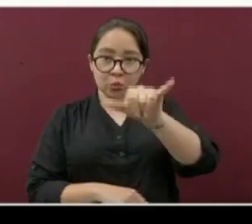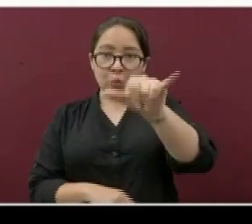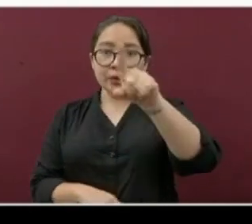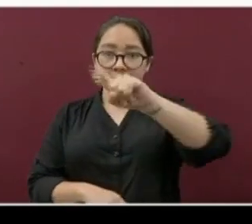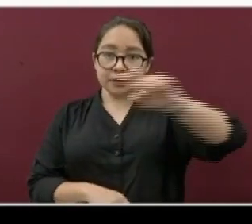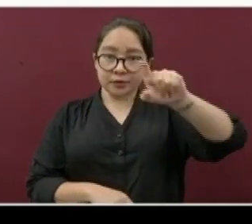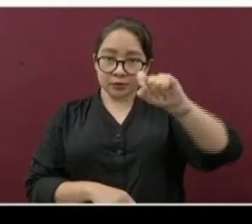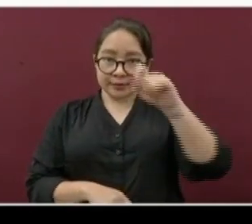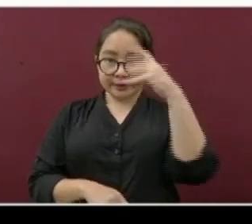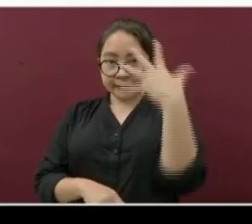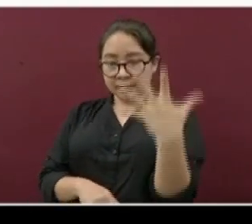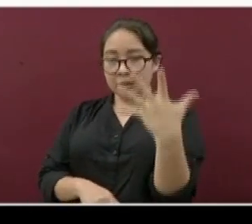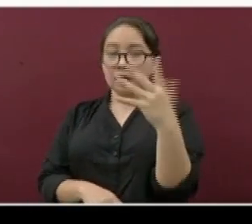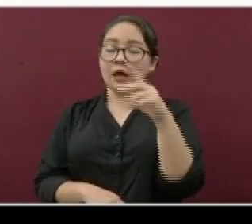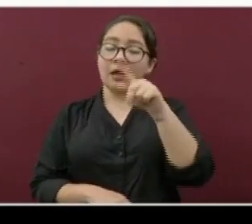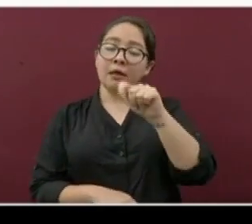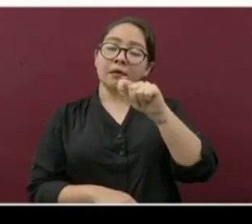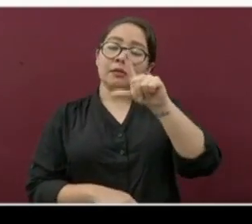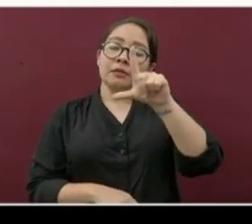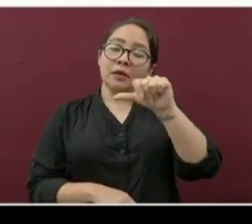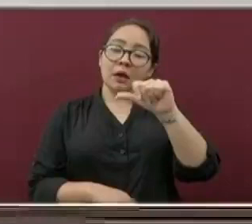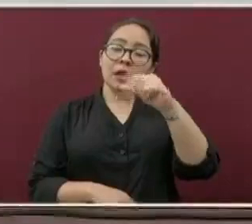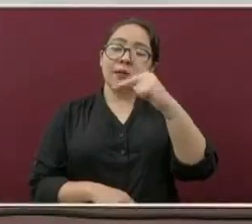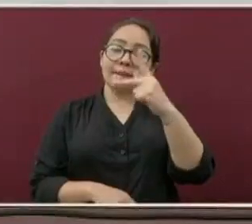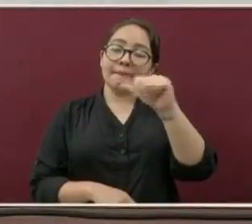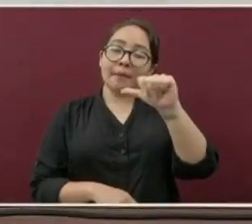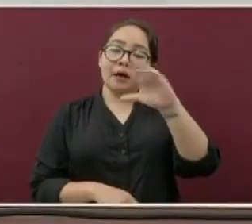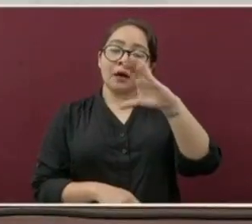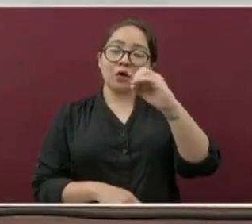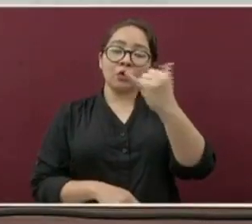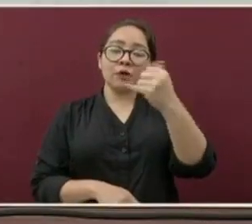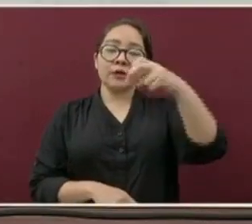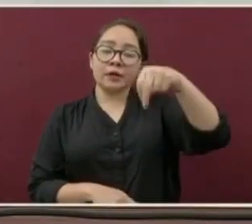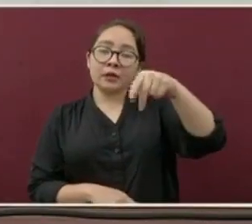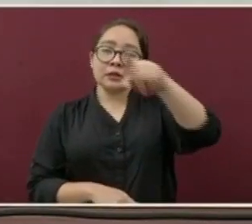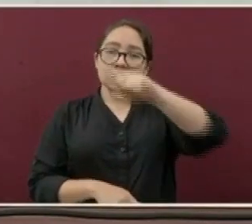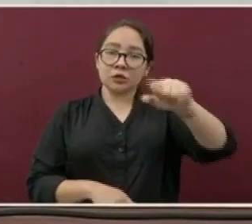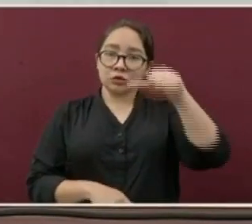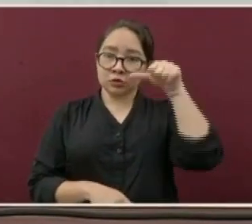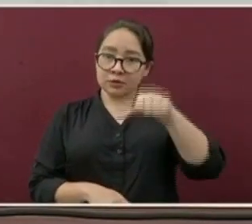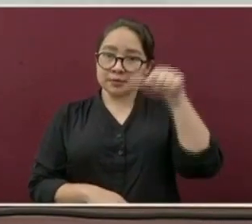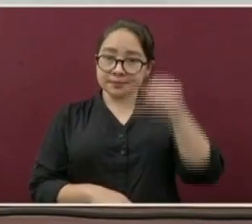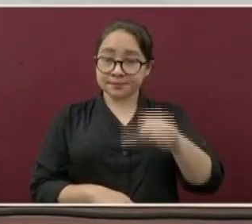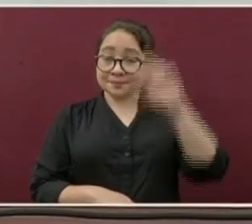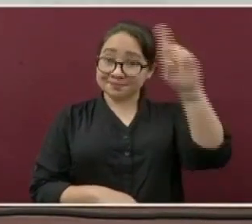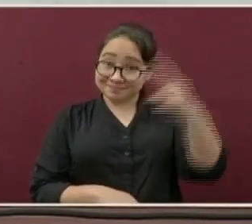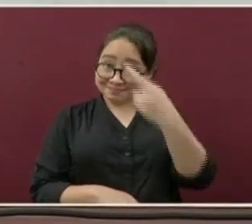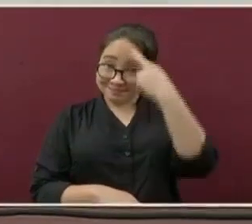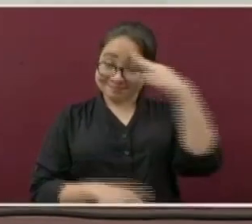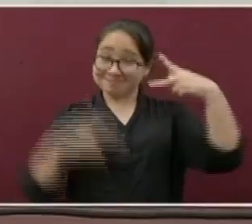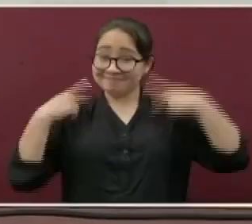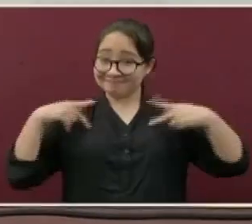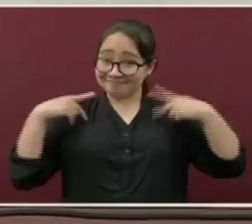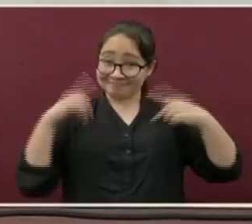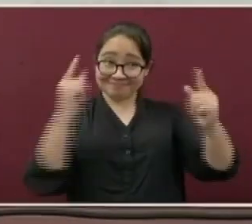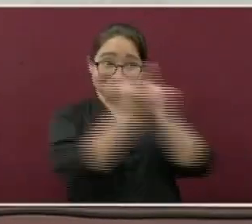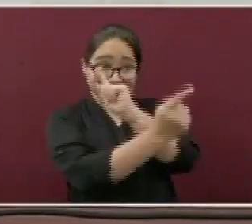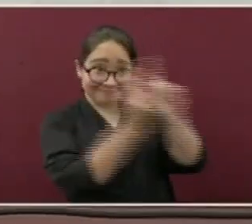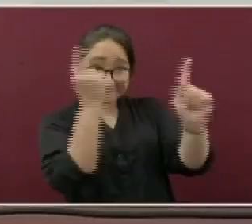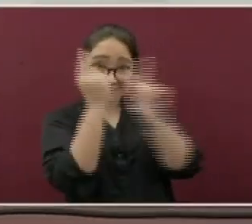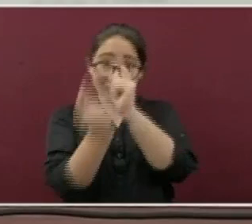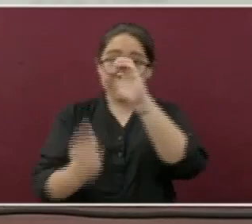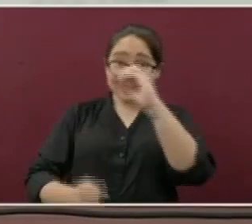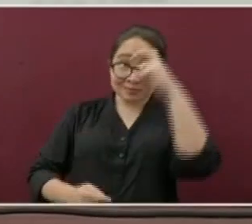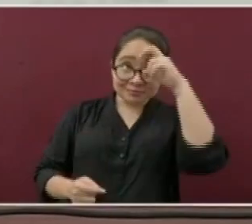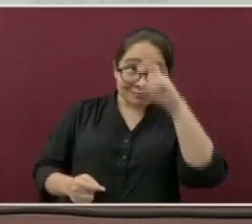125. Y Tlapacoyan, 116. Recuerden que los movimientos de población son los que influyen